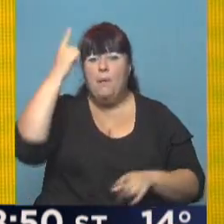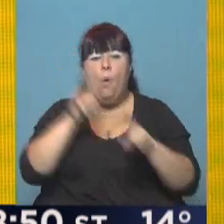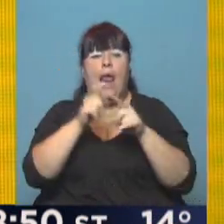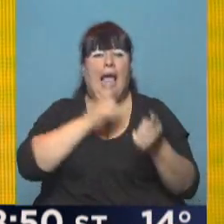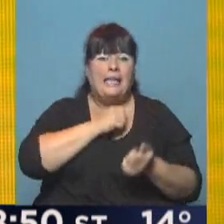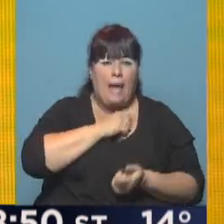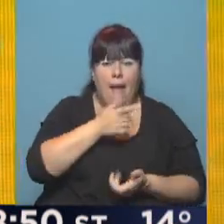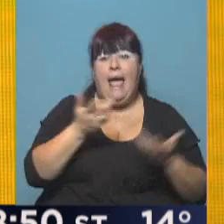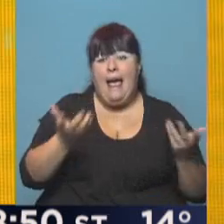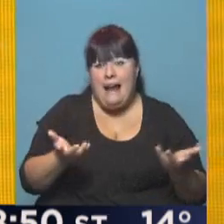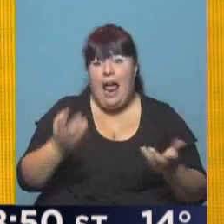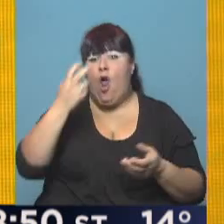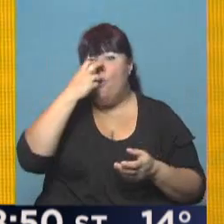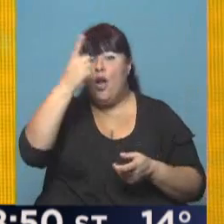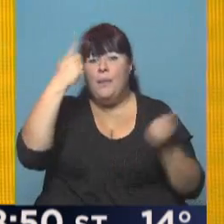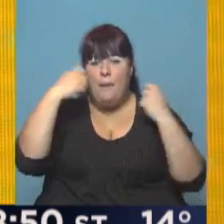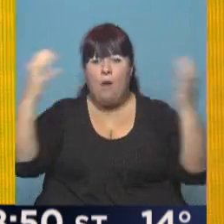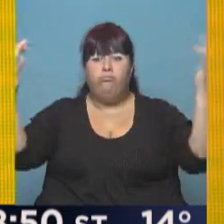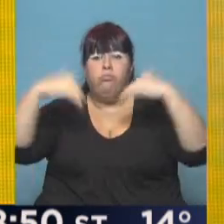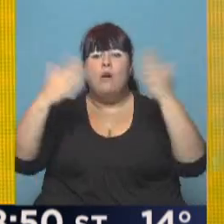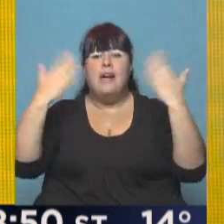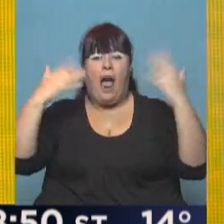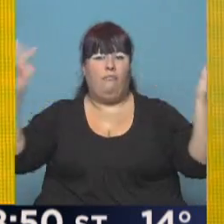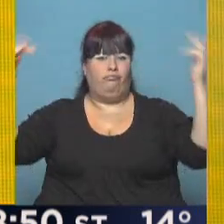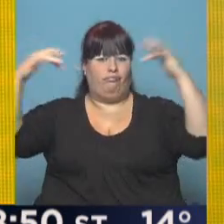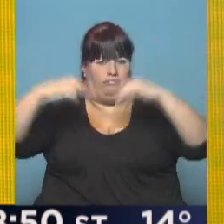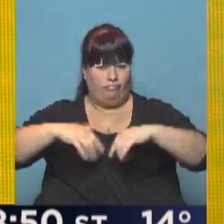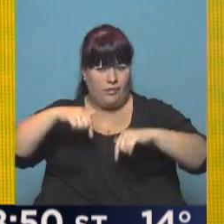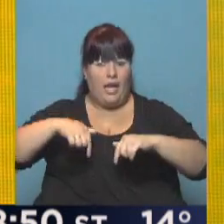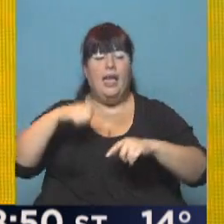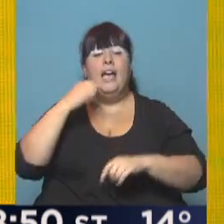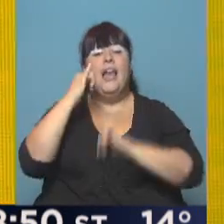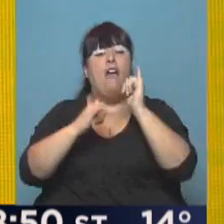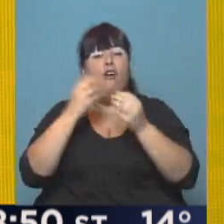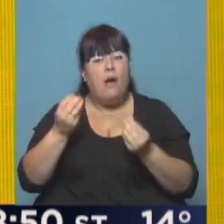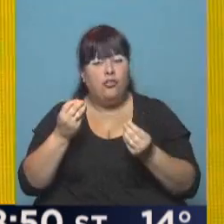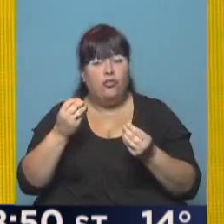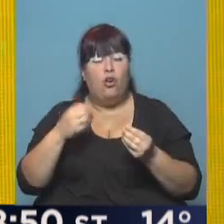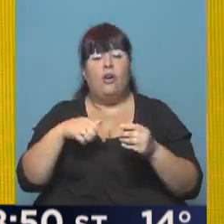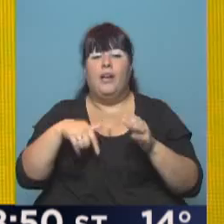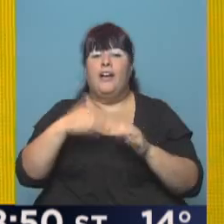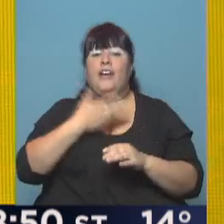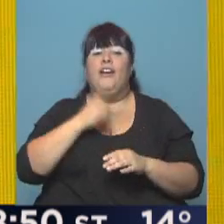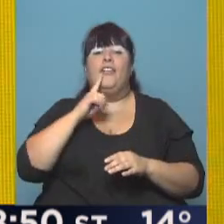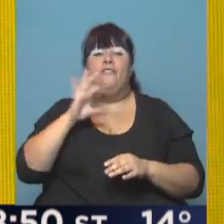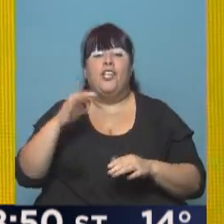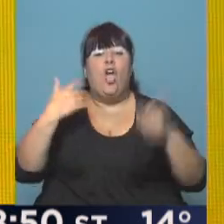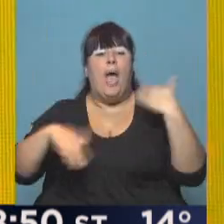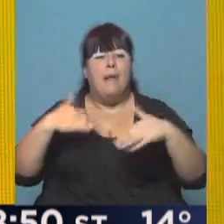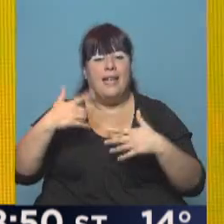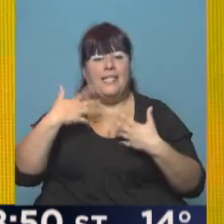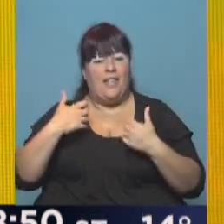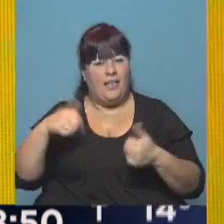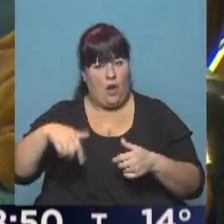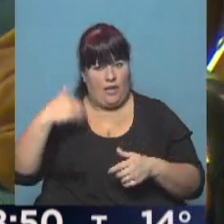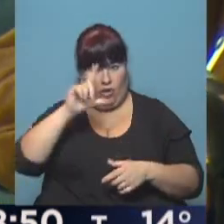en Catamarca por ejemplo, claro, vienen de Bolivia a Paraguay por las altísimas temperaturas. Y el dato es que estamos en fitoemergencia sanitaria en todo